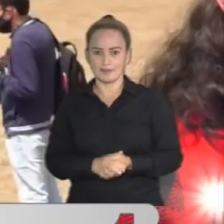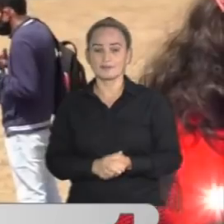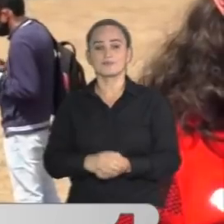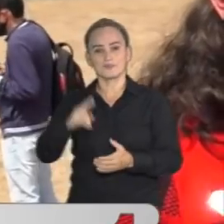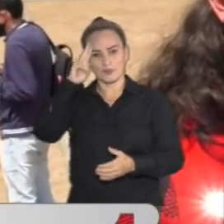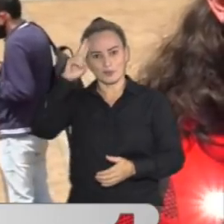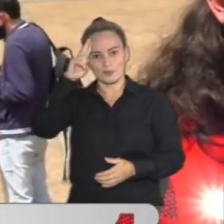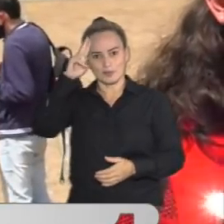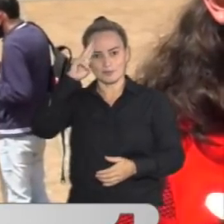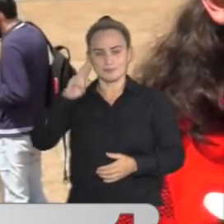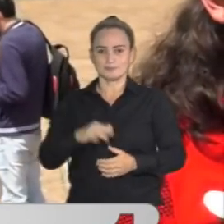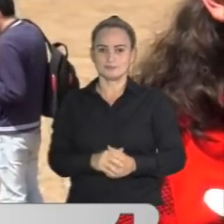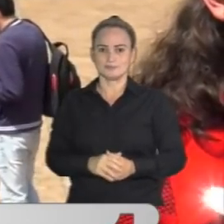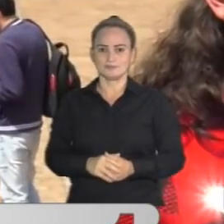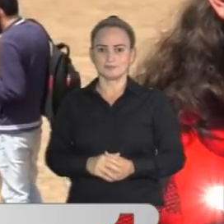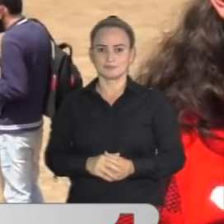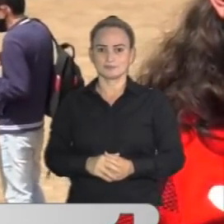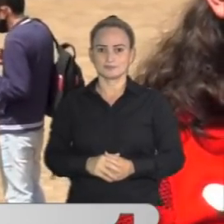Hola, hola, hola, hola.